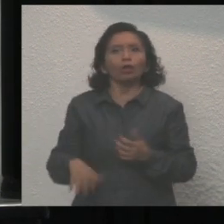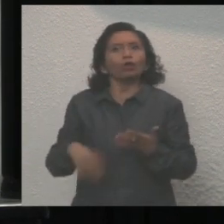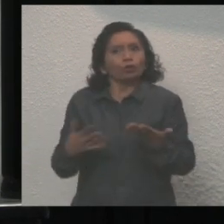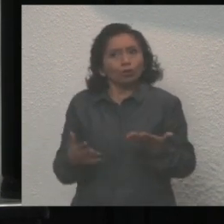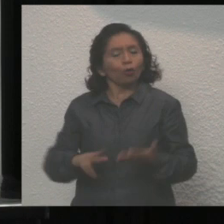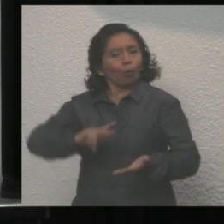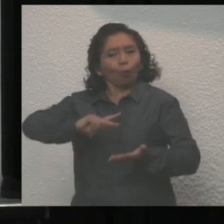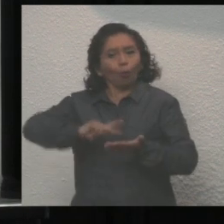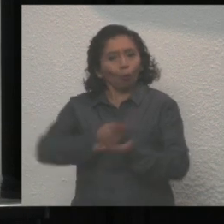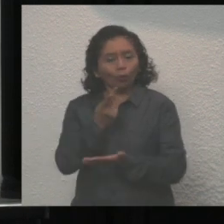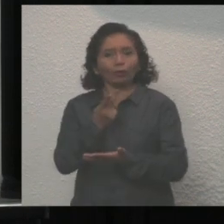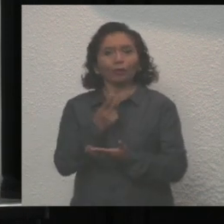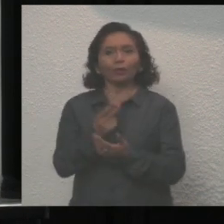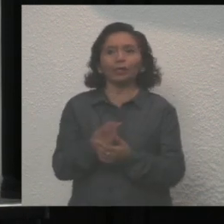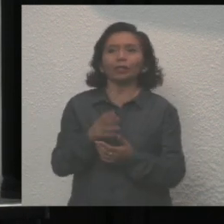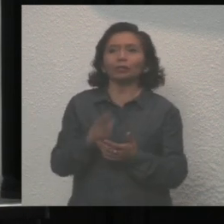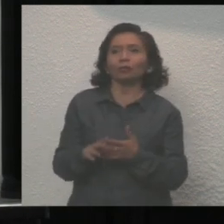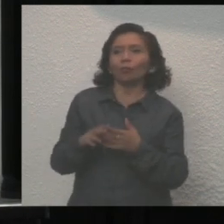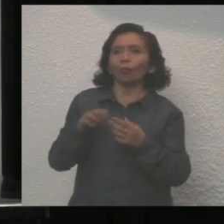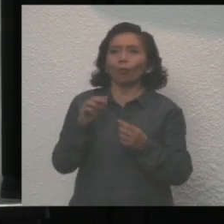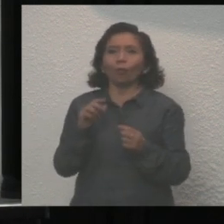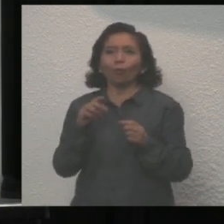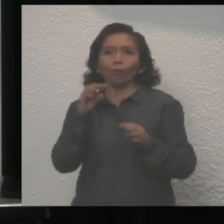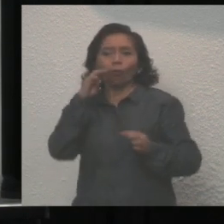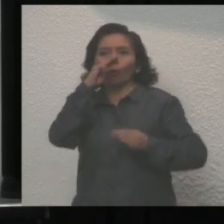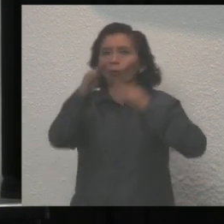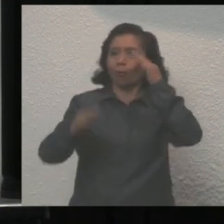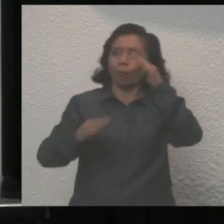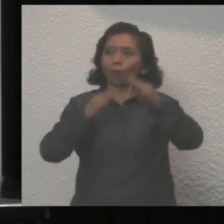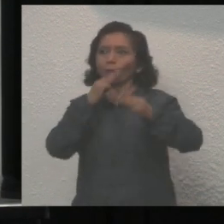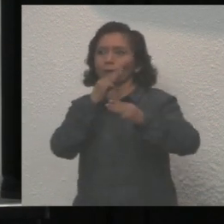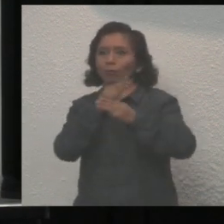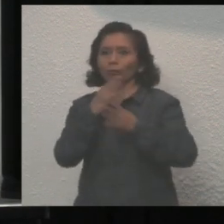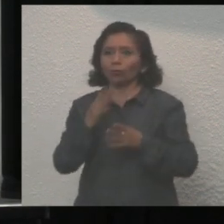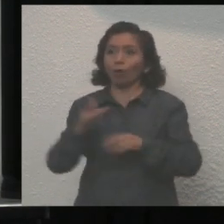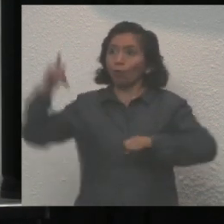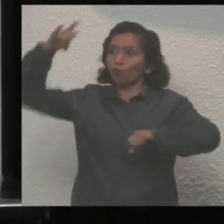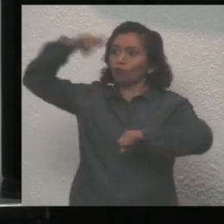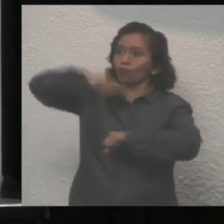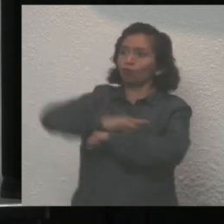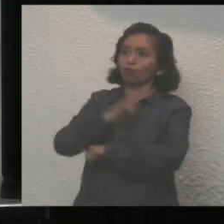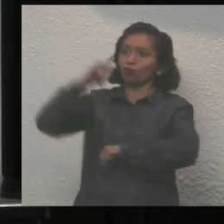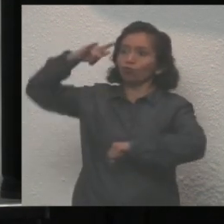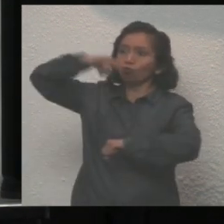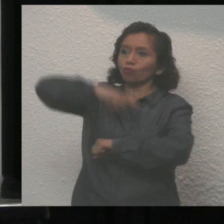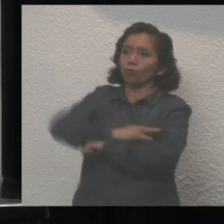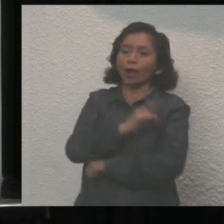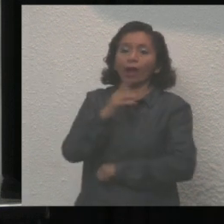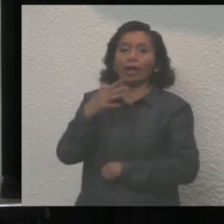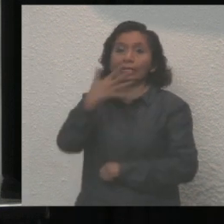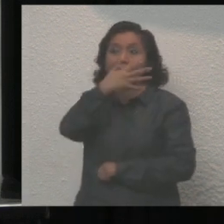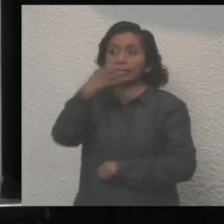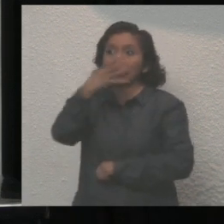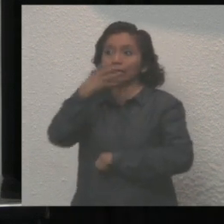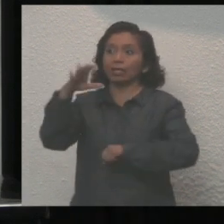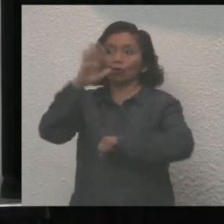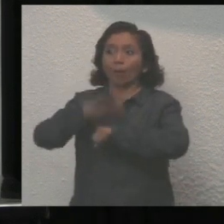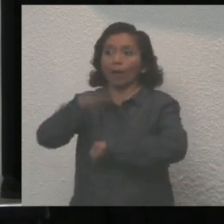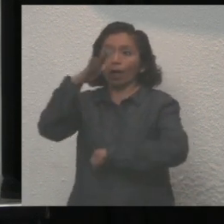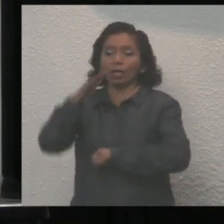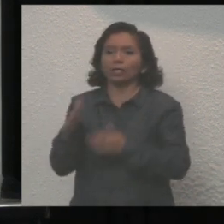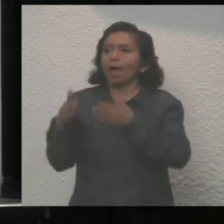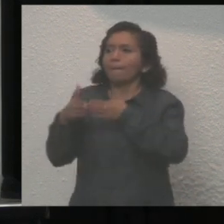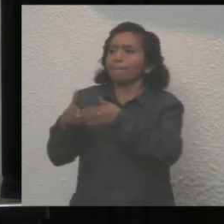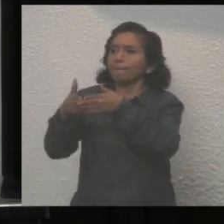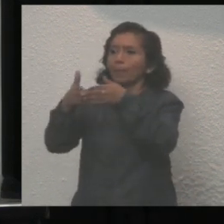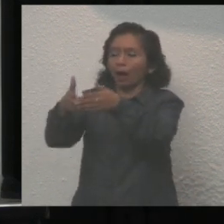principales destinos del mundo. Los más de 500 vuelos diarios que llegan a Quintana Roo, el arribo de cruceros